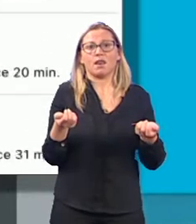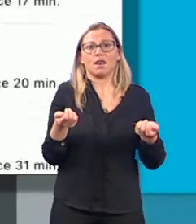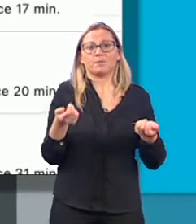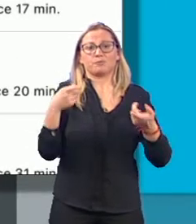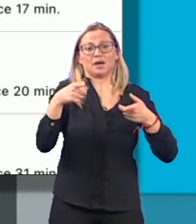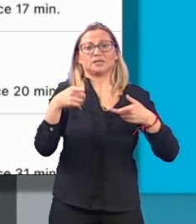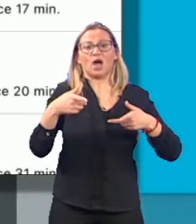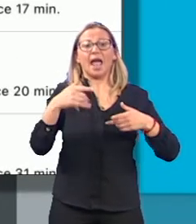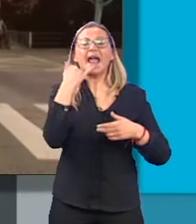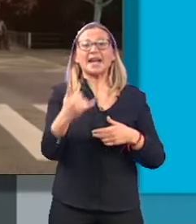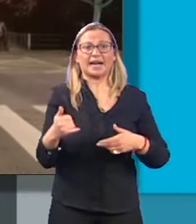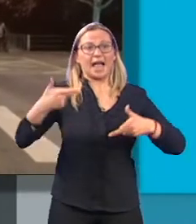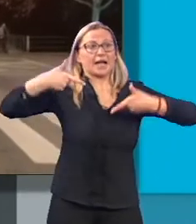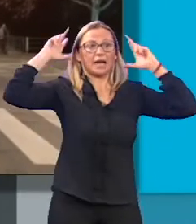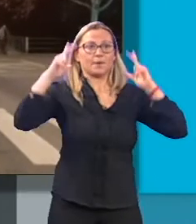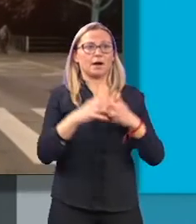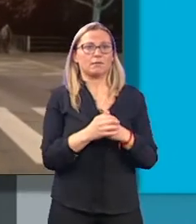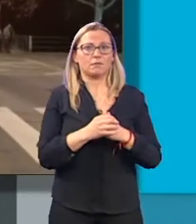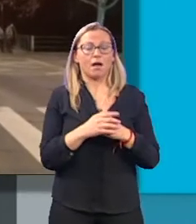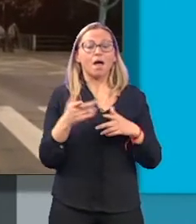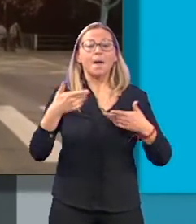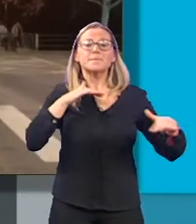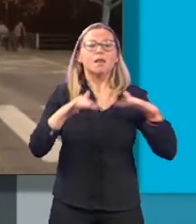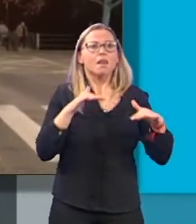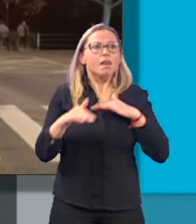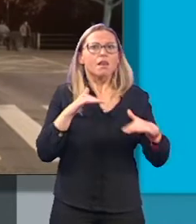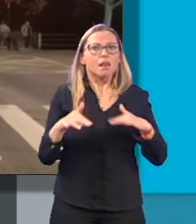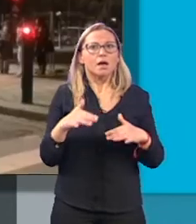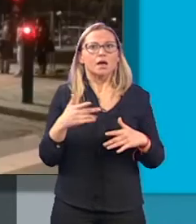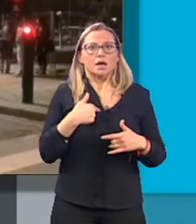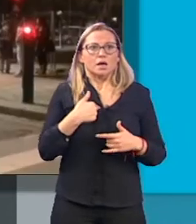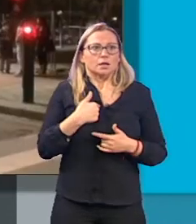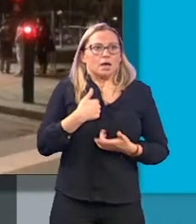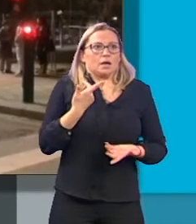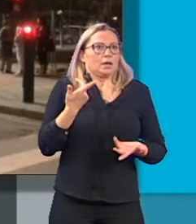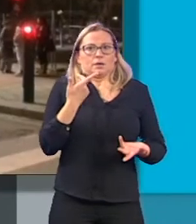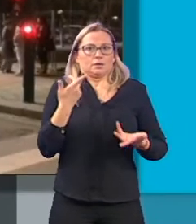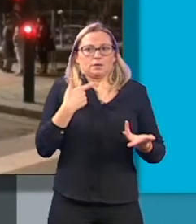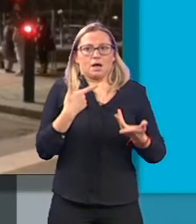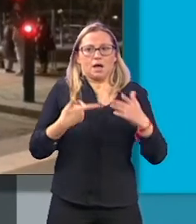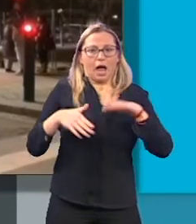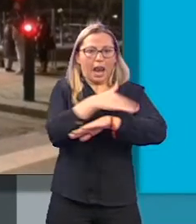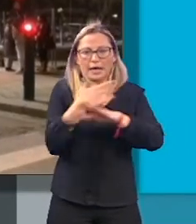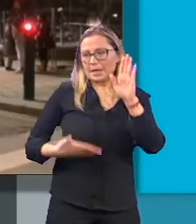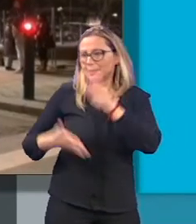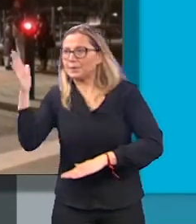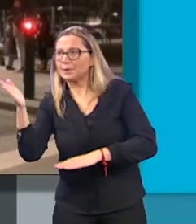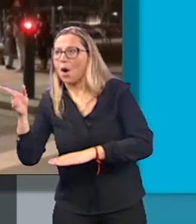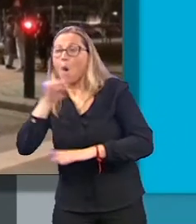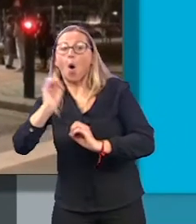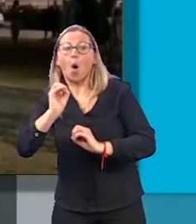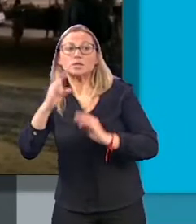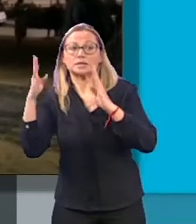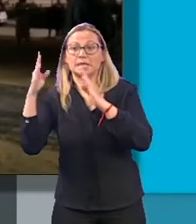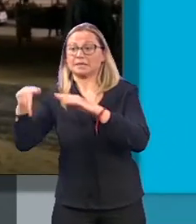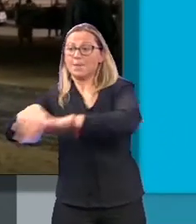liberación de energía. Sacudidas que pueden hacernos entrar en pánico y llevarnos a salir al exterior o entrar en casa si estamos